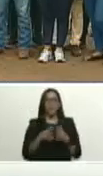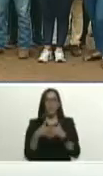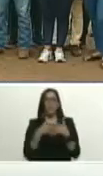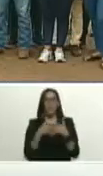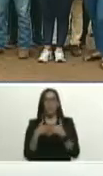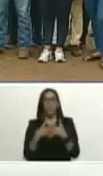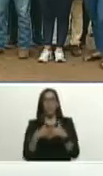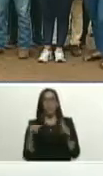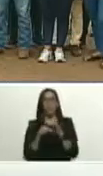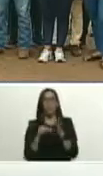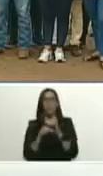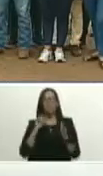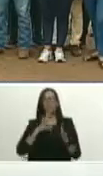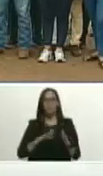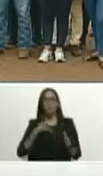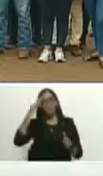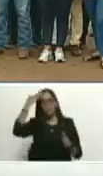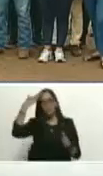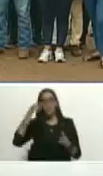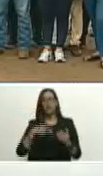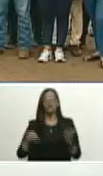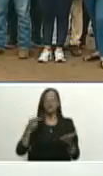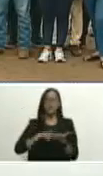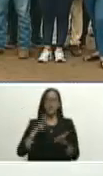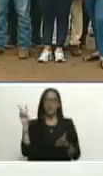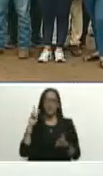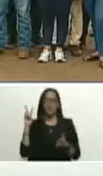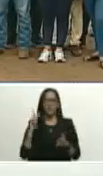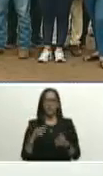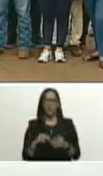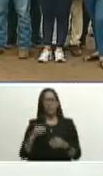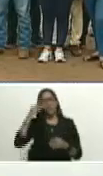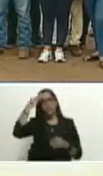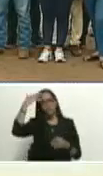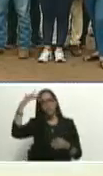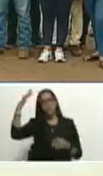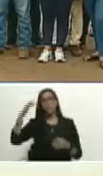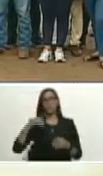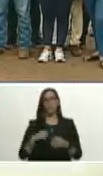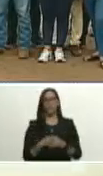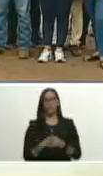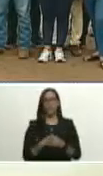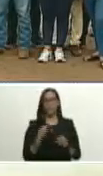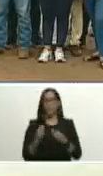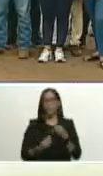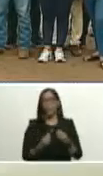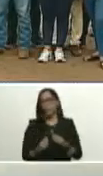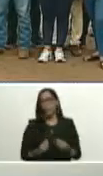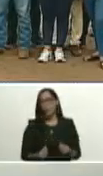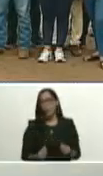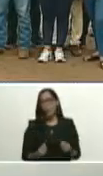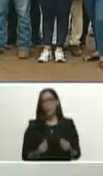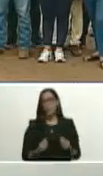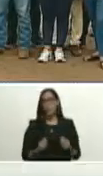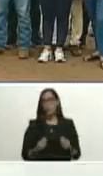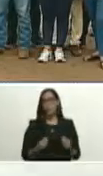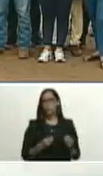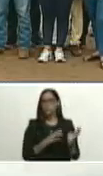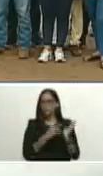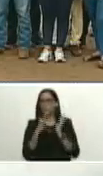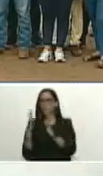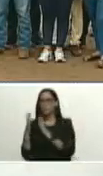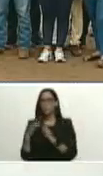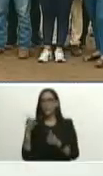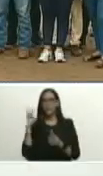donde están sueñan con volver a Venezuela sueñan los migrantes venezolanos sueñan con volver a su terruño a